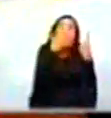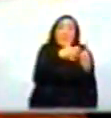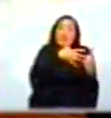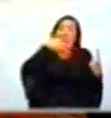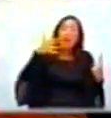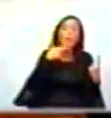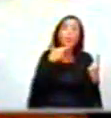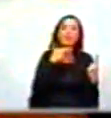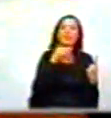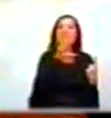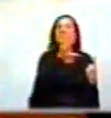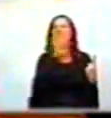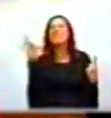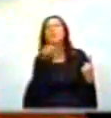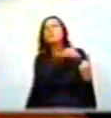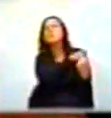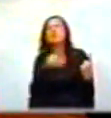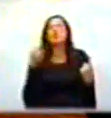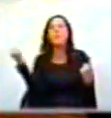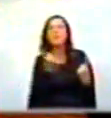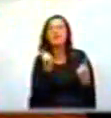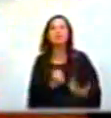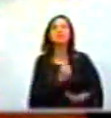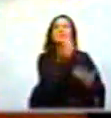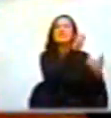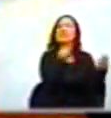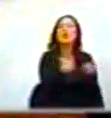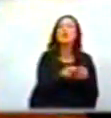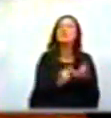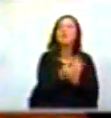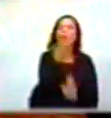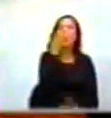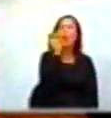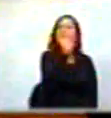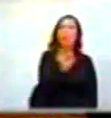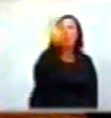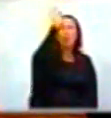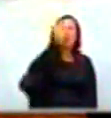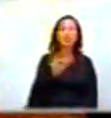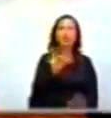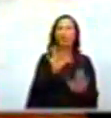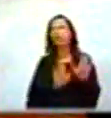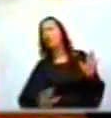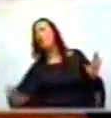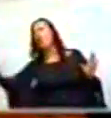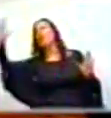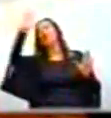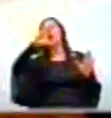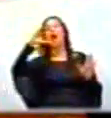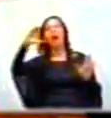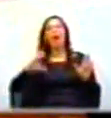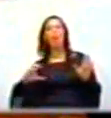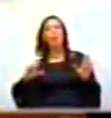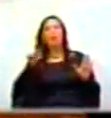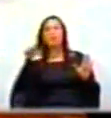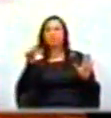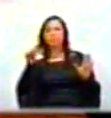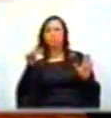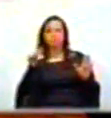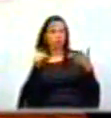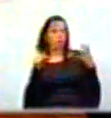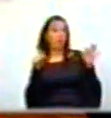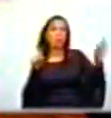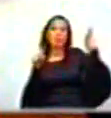recibió 500 millones de pesos que es igual al 40% de todo lo que recibió el departamento del Cauca, donde están